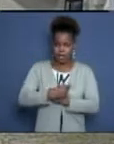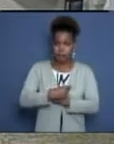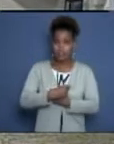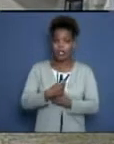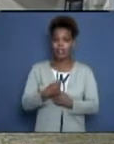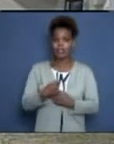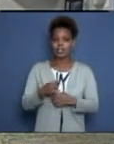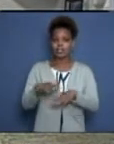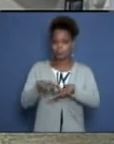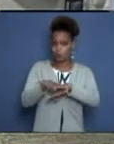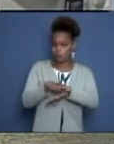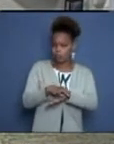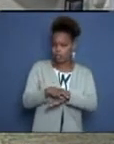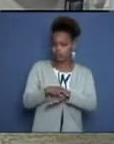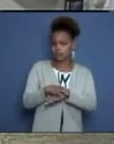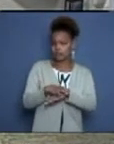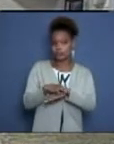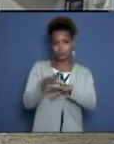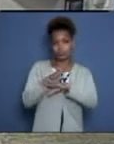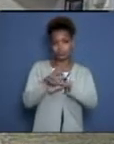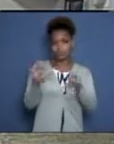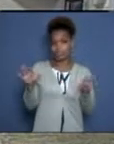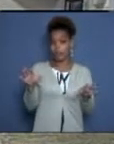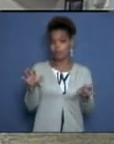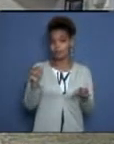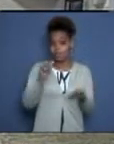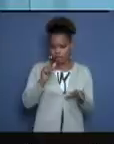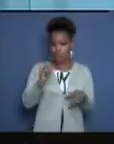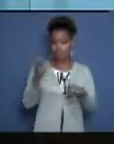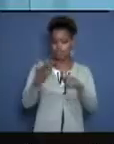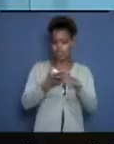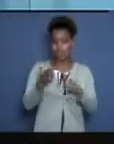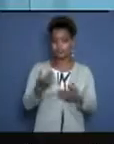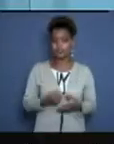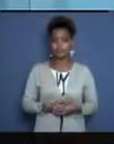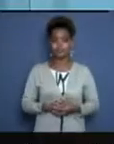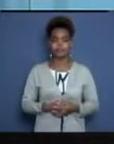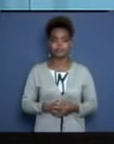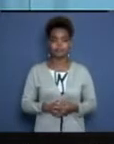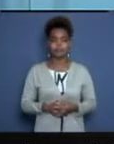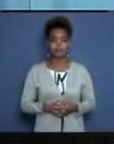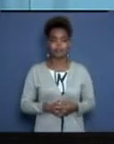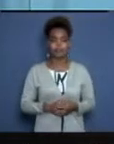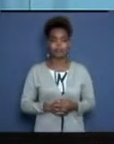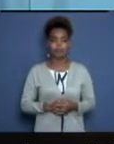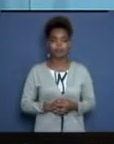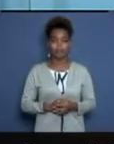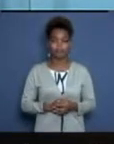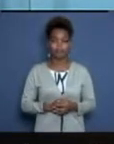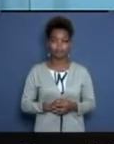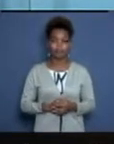examina al paciente. Y existe disponibilidad de eso en las áreas de salud. Bueno, por acá siguen llegando las interrogantes.